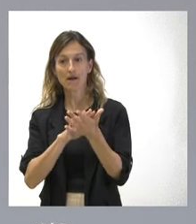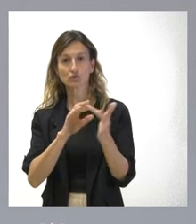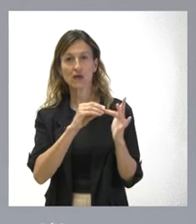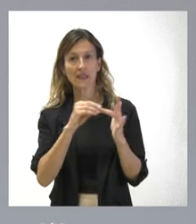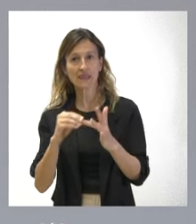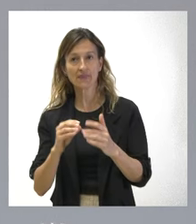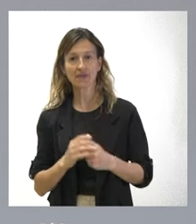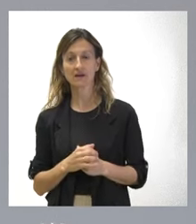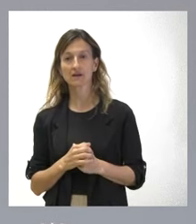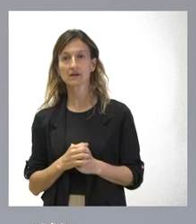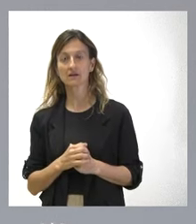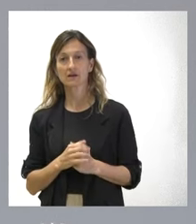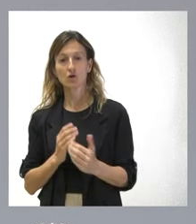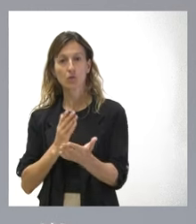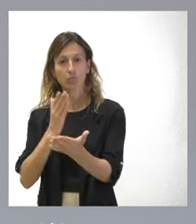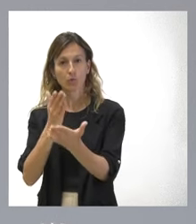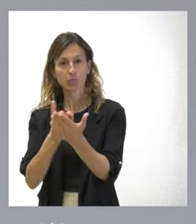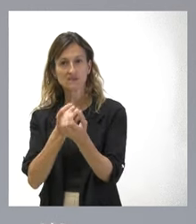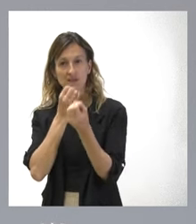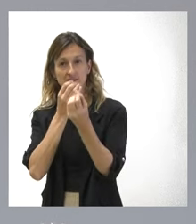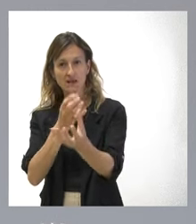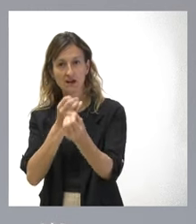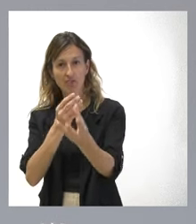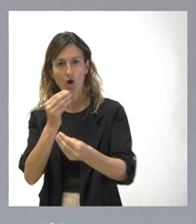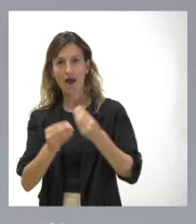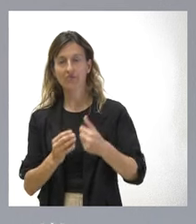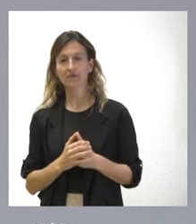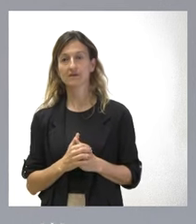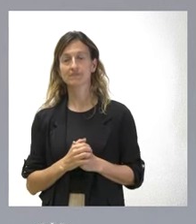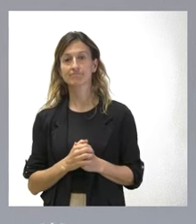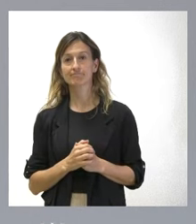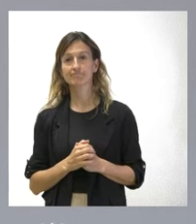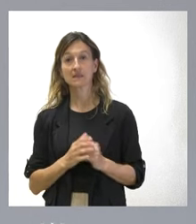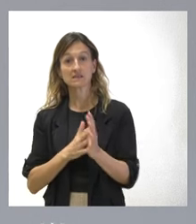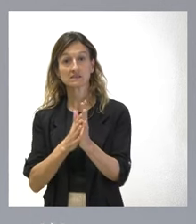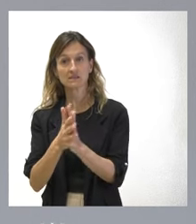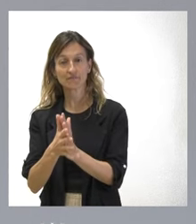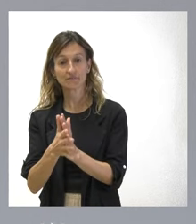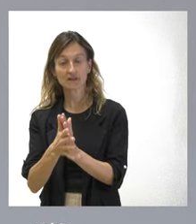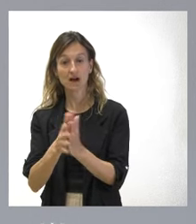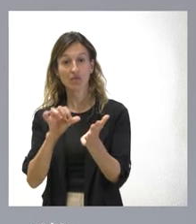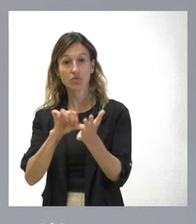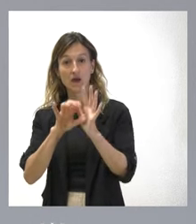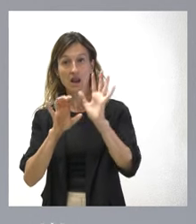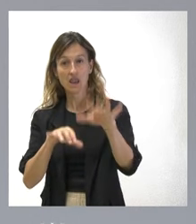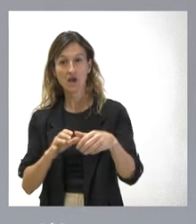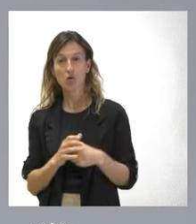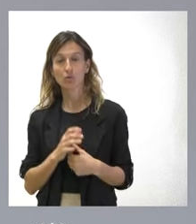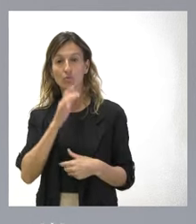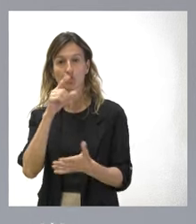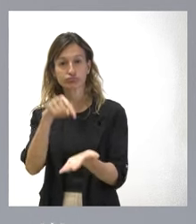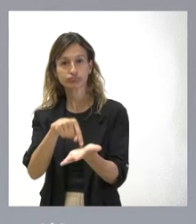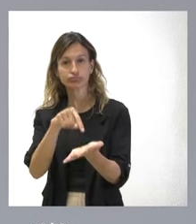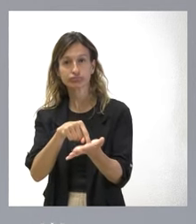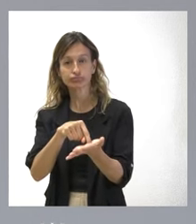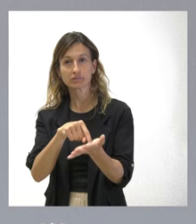que hacen este tipo de propuestas o de declaraciones. En definitiva, se produce en León este hecho por una reivindicación del